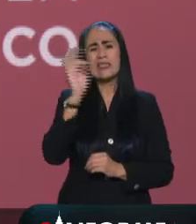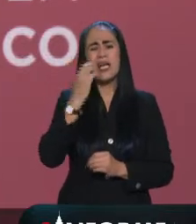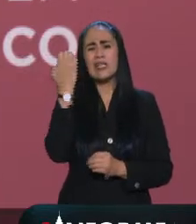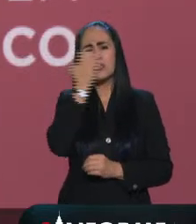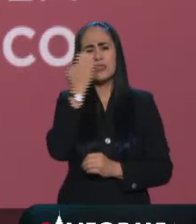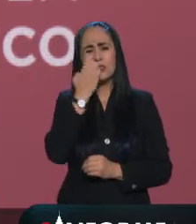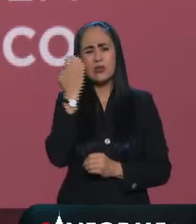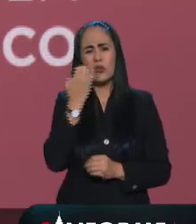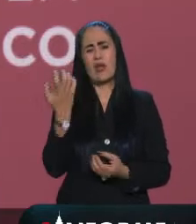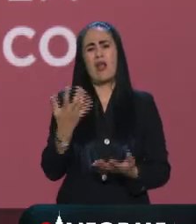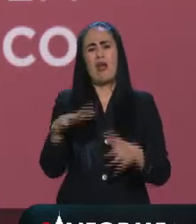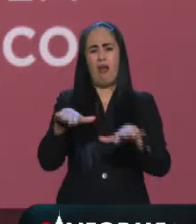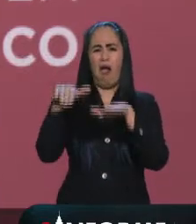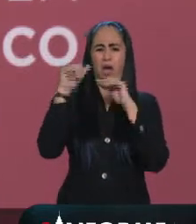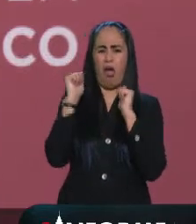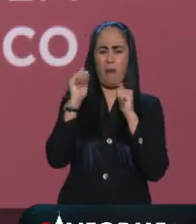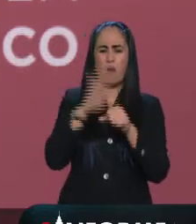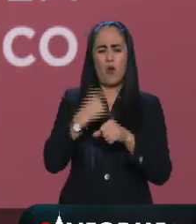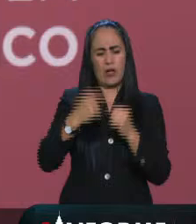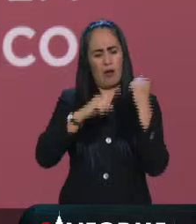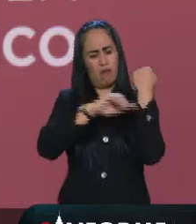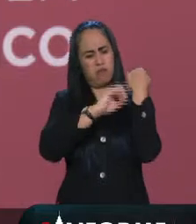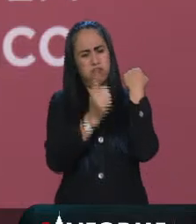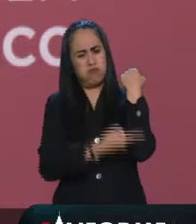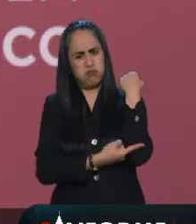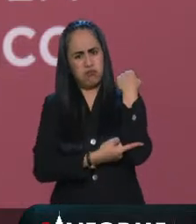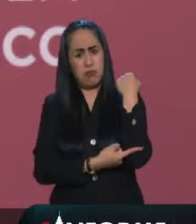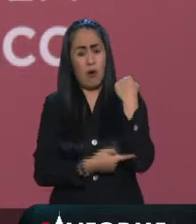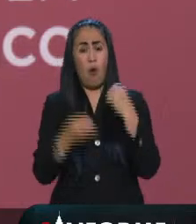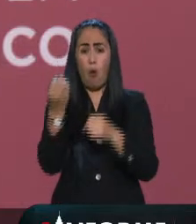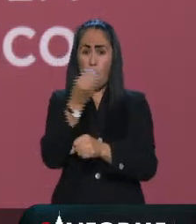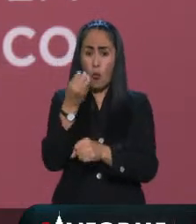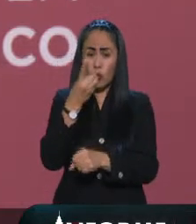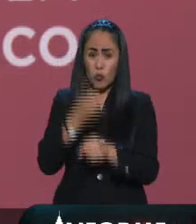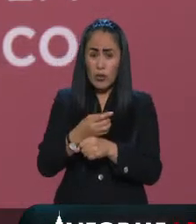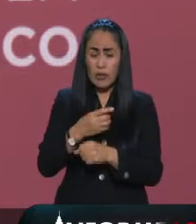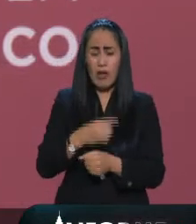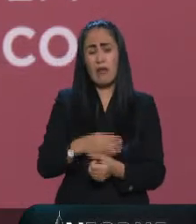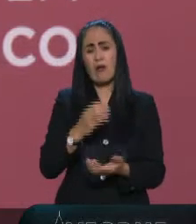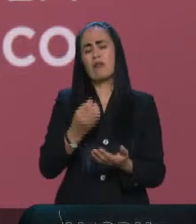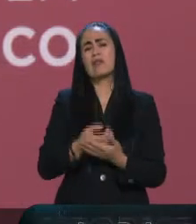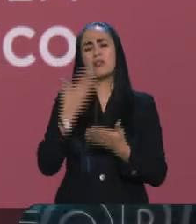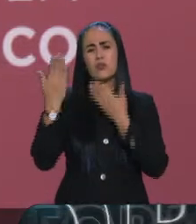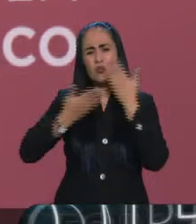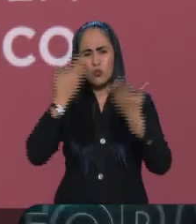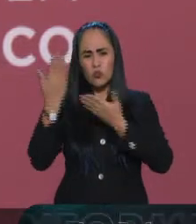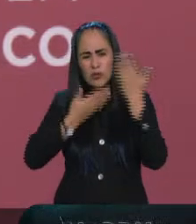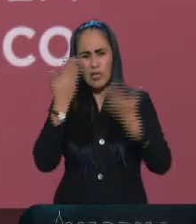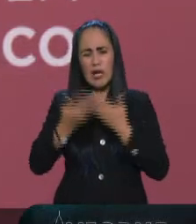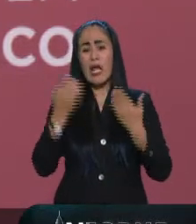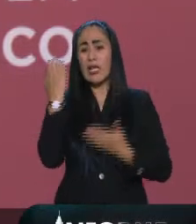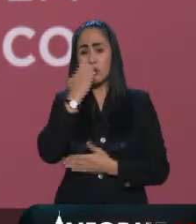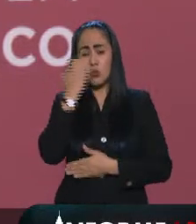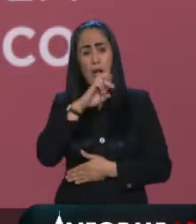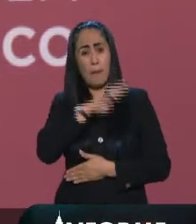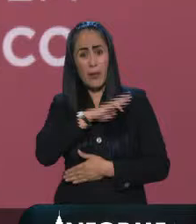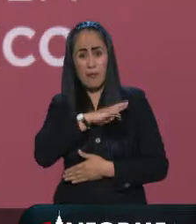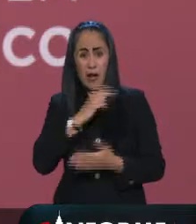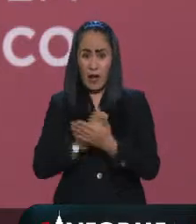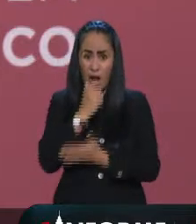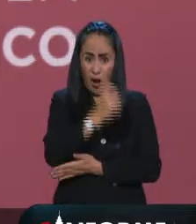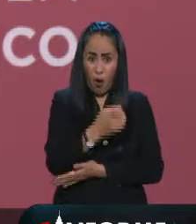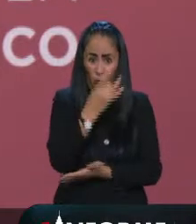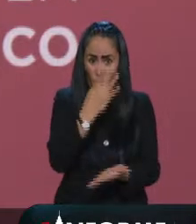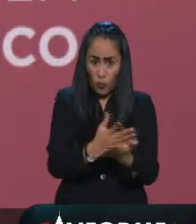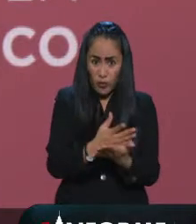tuvo hijos pequeños no puede ser que la única oportunidad que tenga de seguir estudiando sea pagar una escuela privada o no